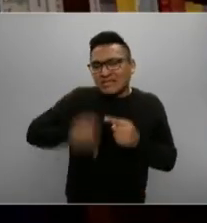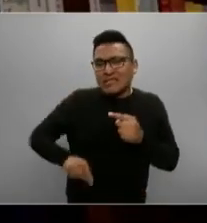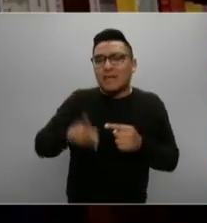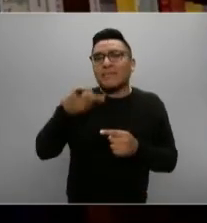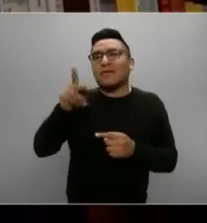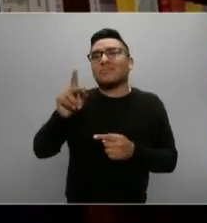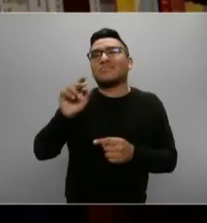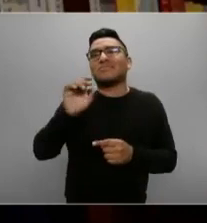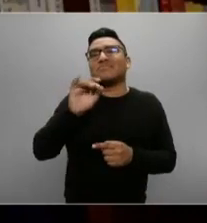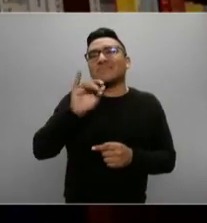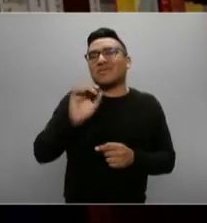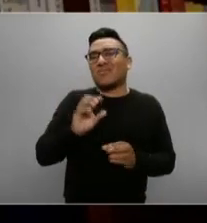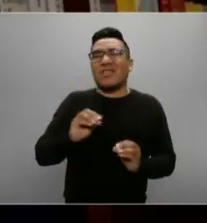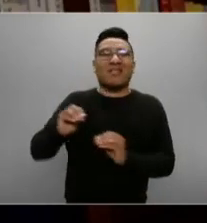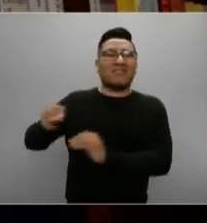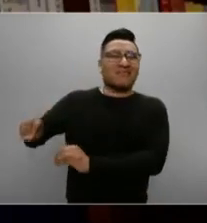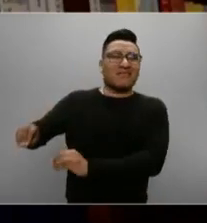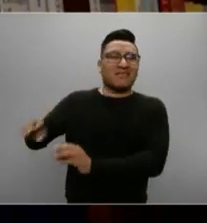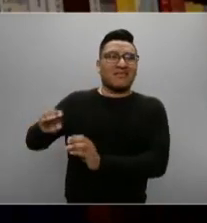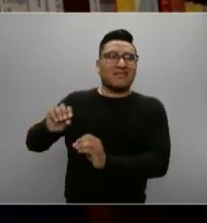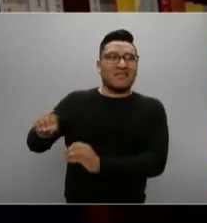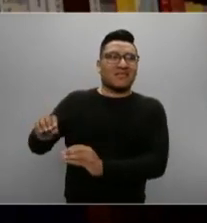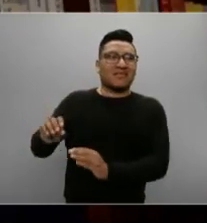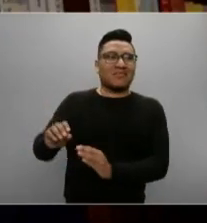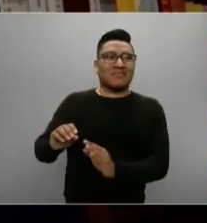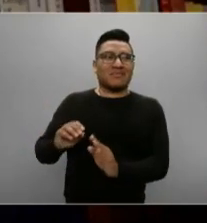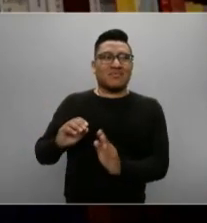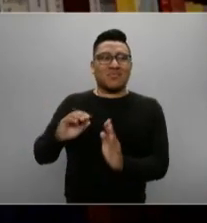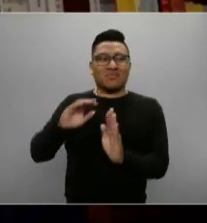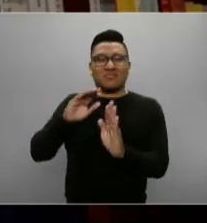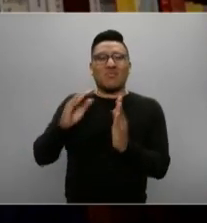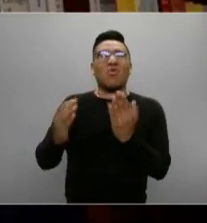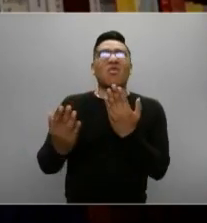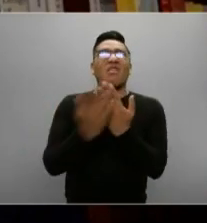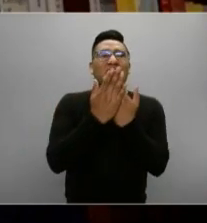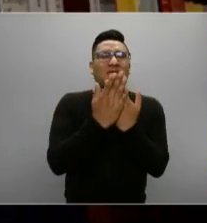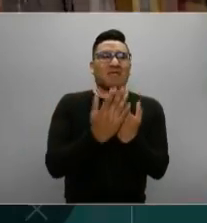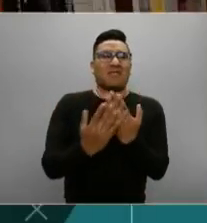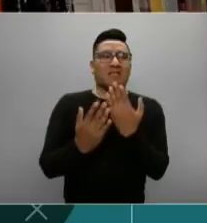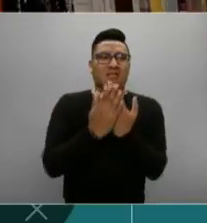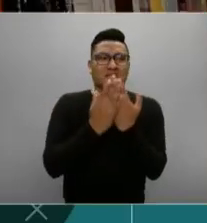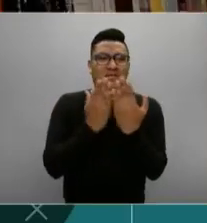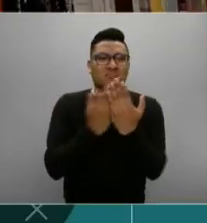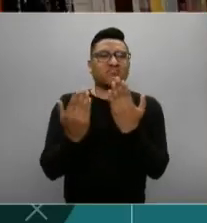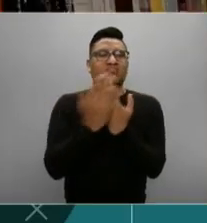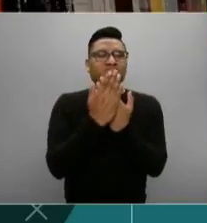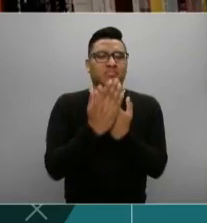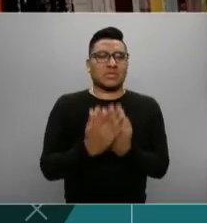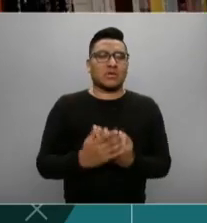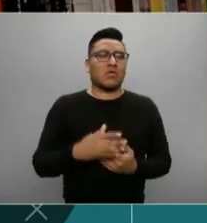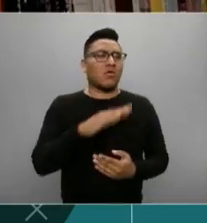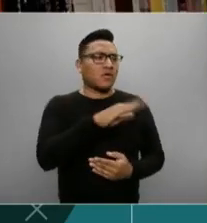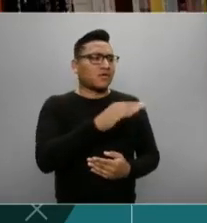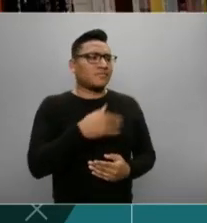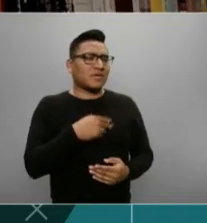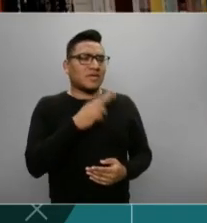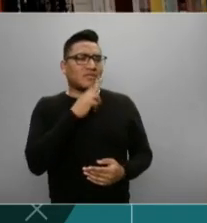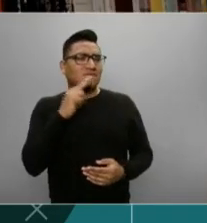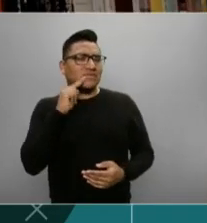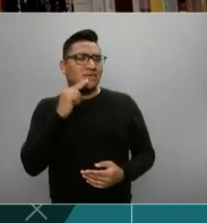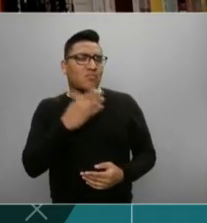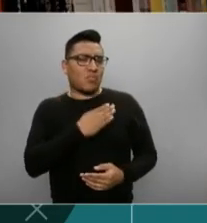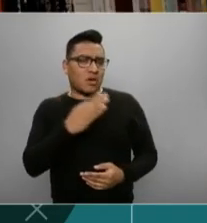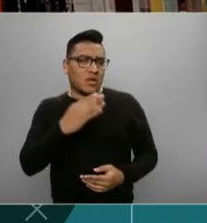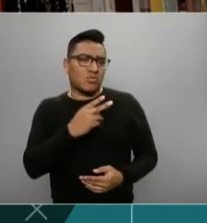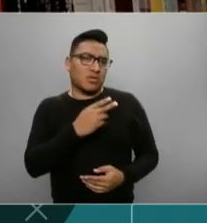la congela. Embajador, pero también hay una mala noticia, digamos, a pesar de la buena noticia, ahora sí que hay una buena y una mala. La